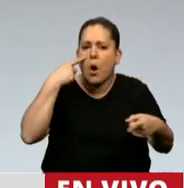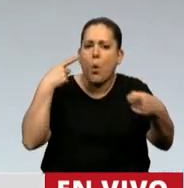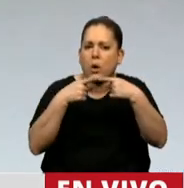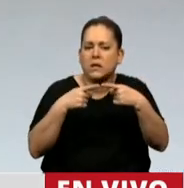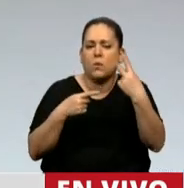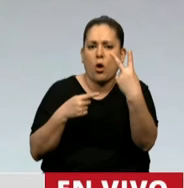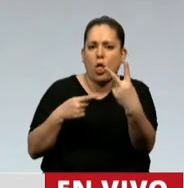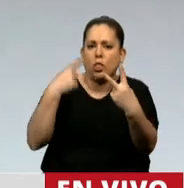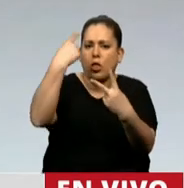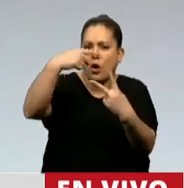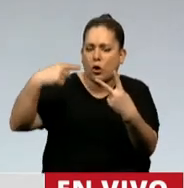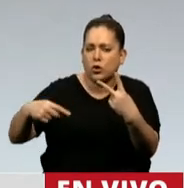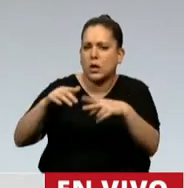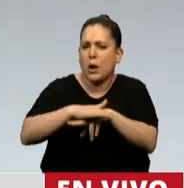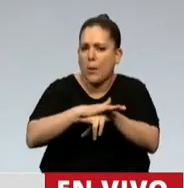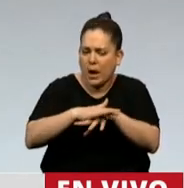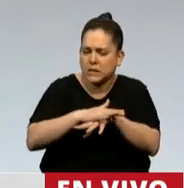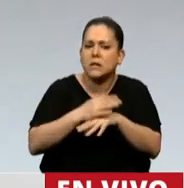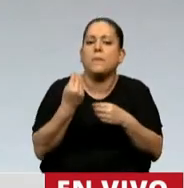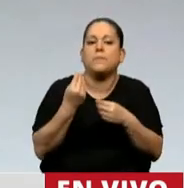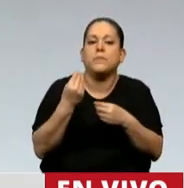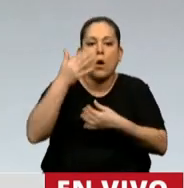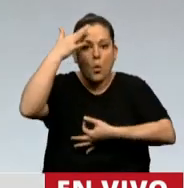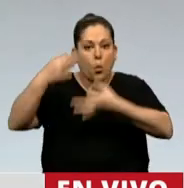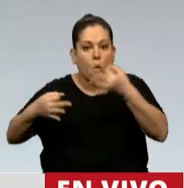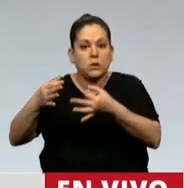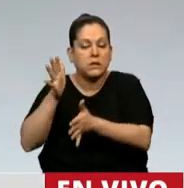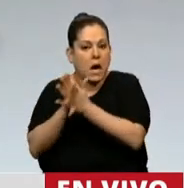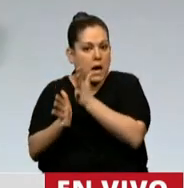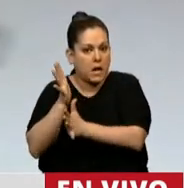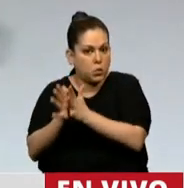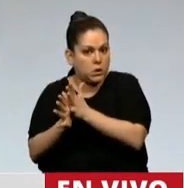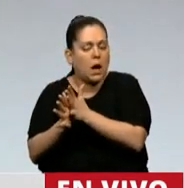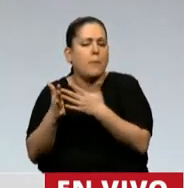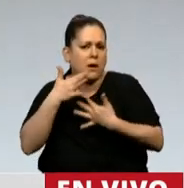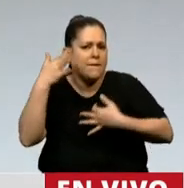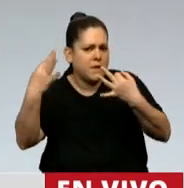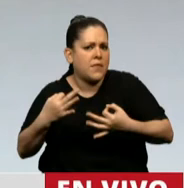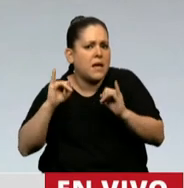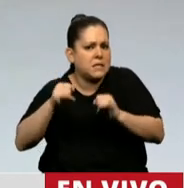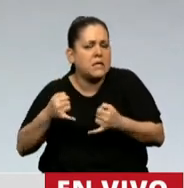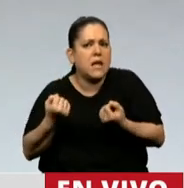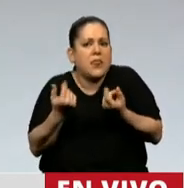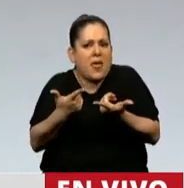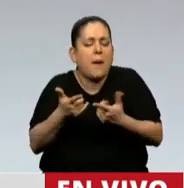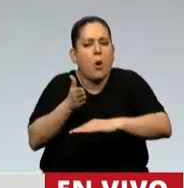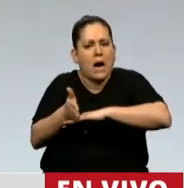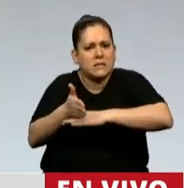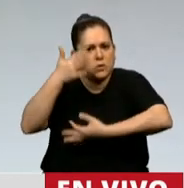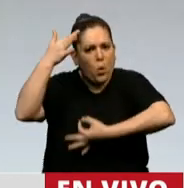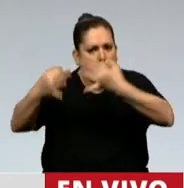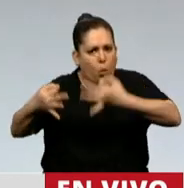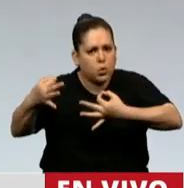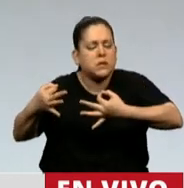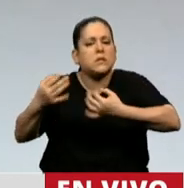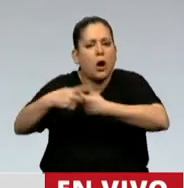dos cuestiones básicas, la justicia gratuita, porque es cierto que garantizamos el acceso a la justicia